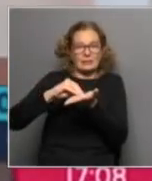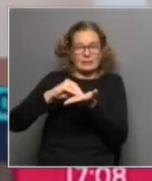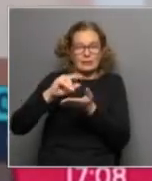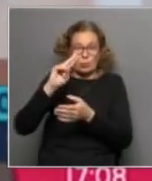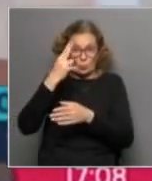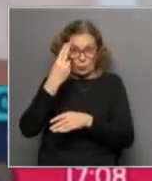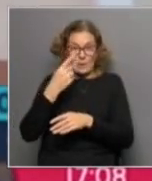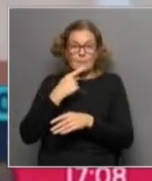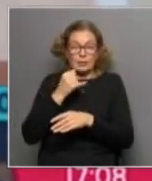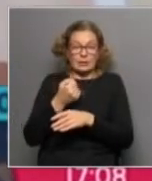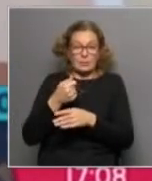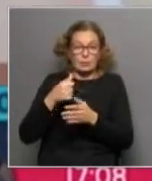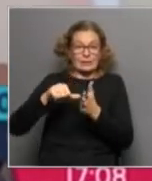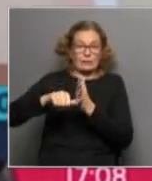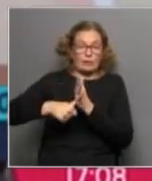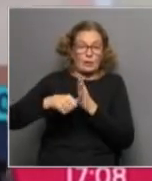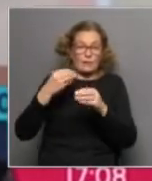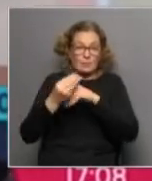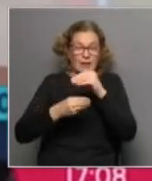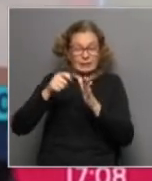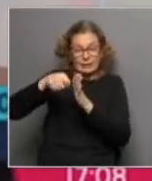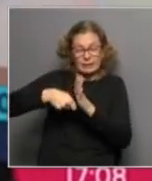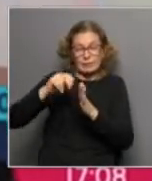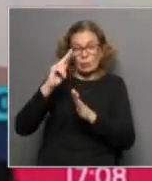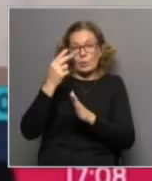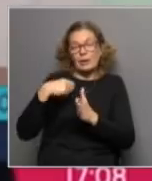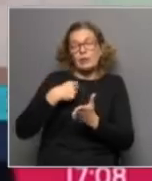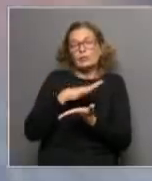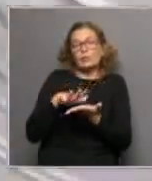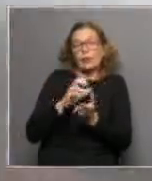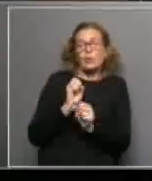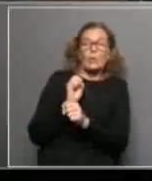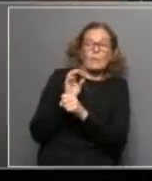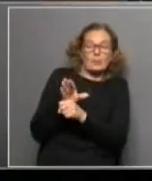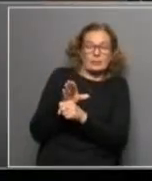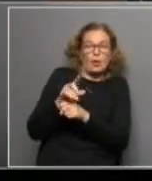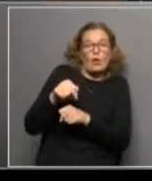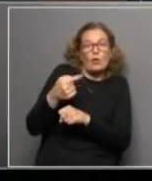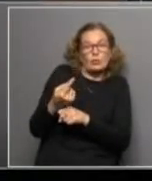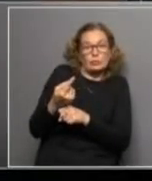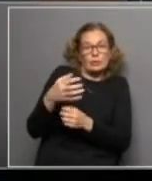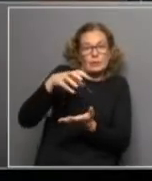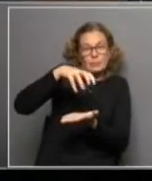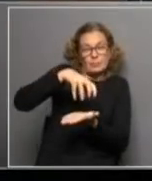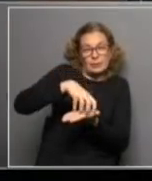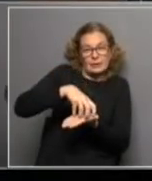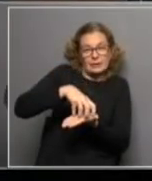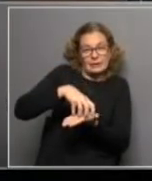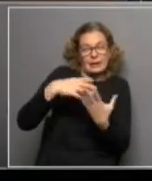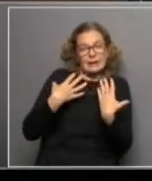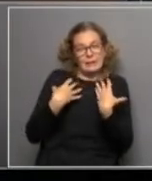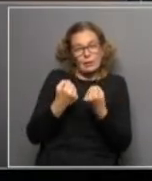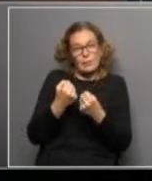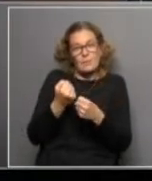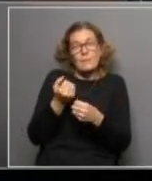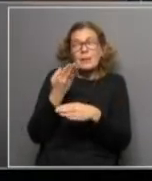Uruguay a asignaciones familiares, tarjeta Uruguay Social u otras transferencias. En una policlínica nos llamaron para